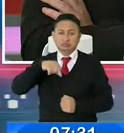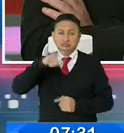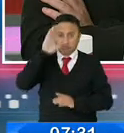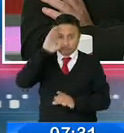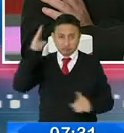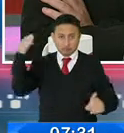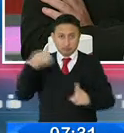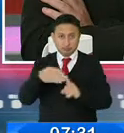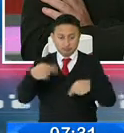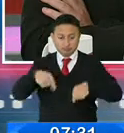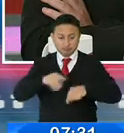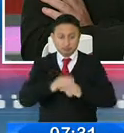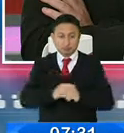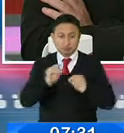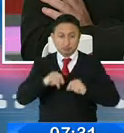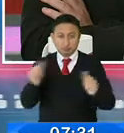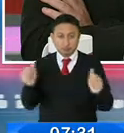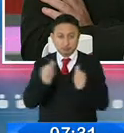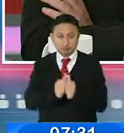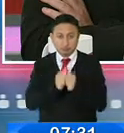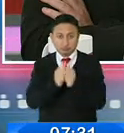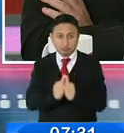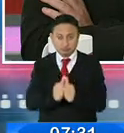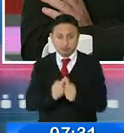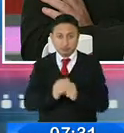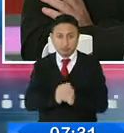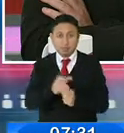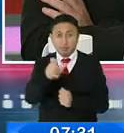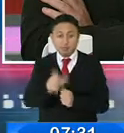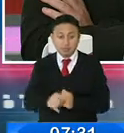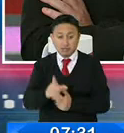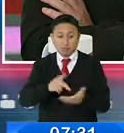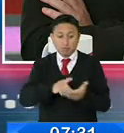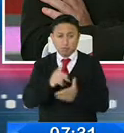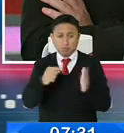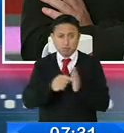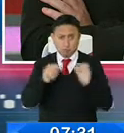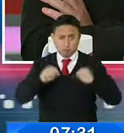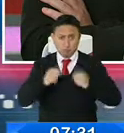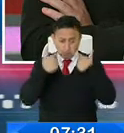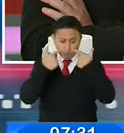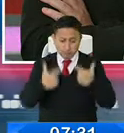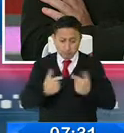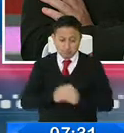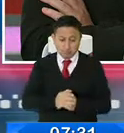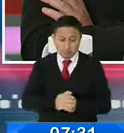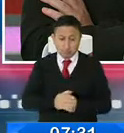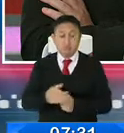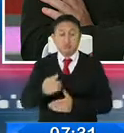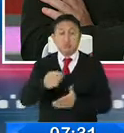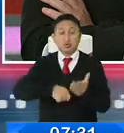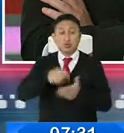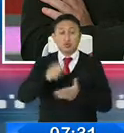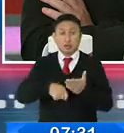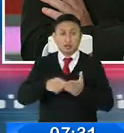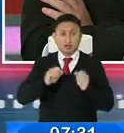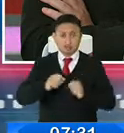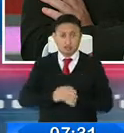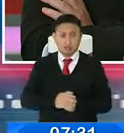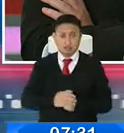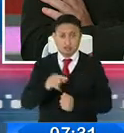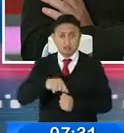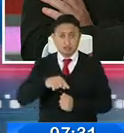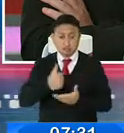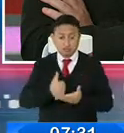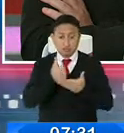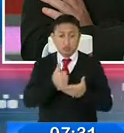relacionado, que viene haciendo el acompañamiento a los contribuyentes, para firmar sus contratos de inversión, y que eso también le